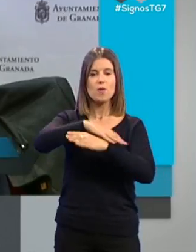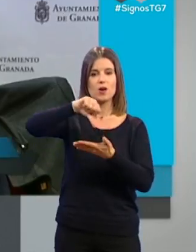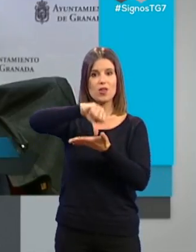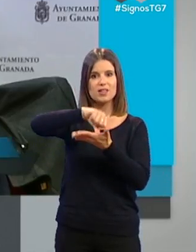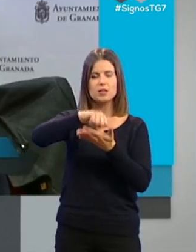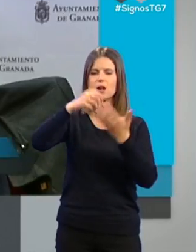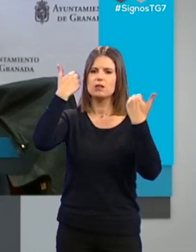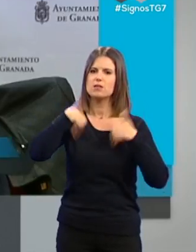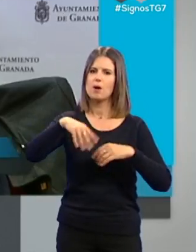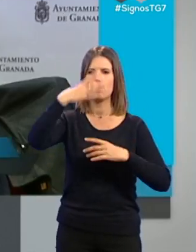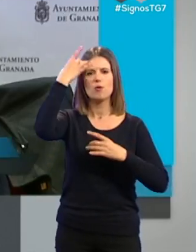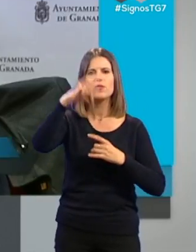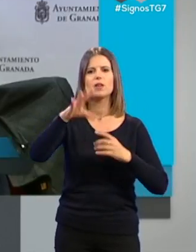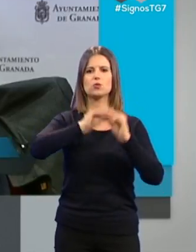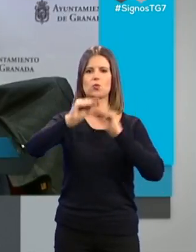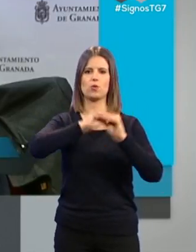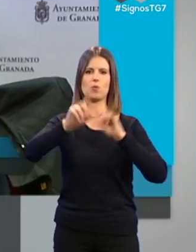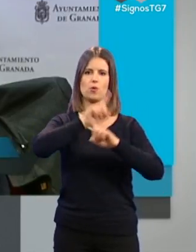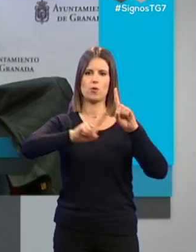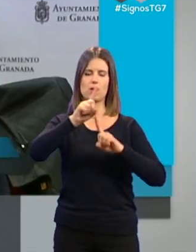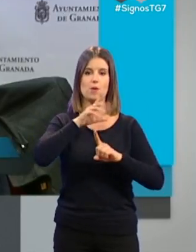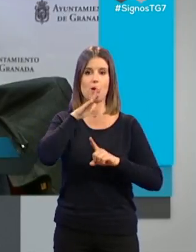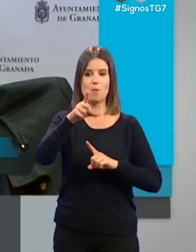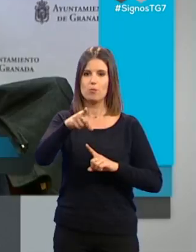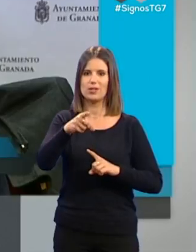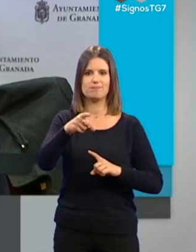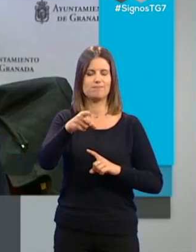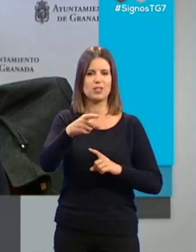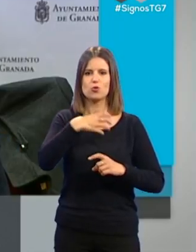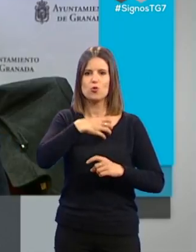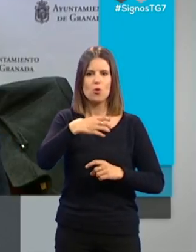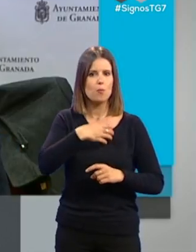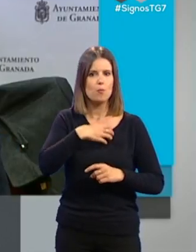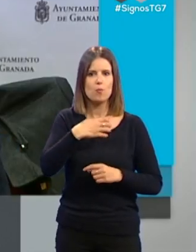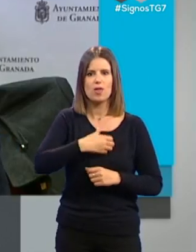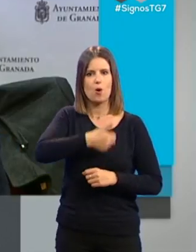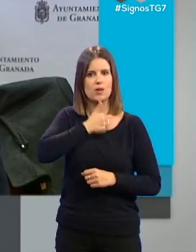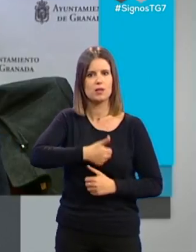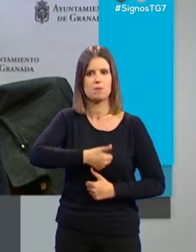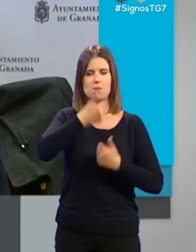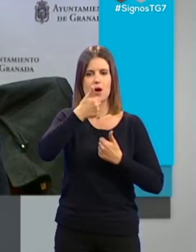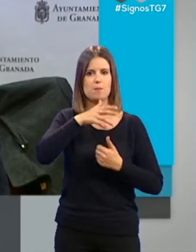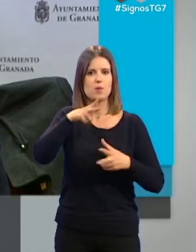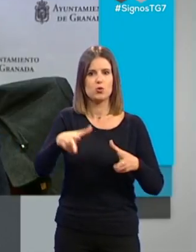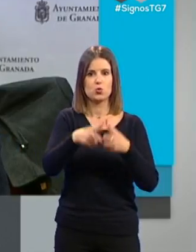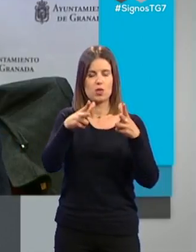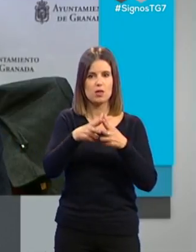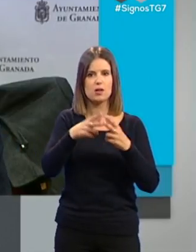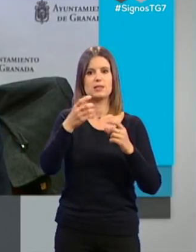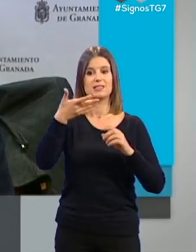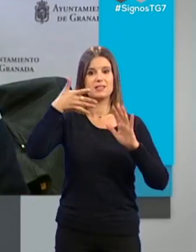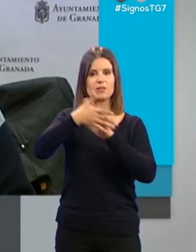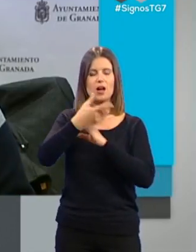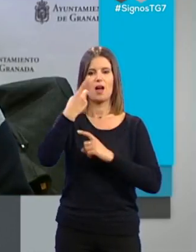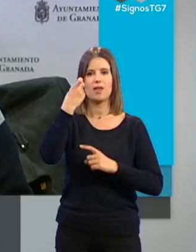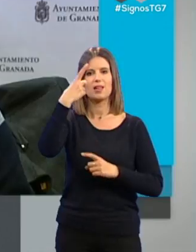que de una vez se impliquen en la solución de este problema, porque esto es impresentable en una sociedad como la que tenemos hoy día. Esto nos hace recordar desde